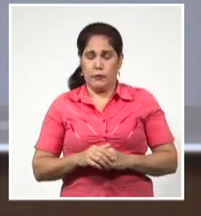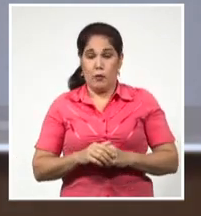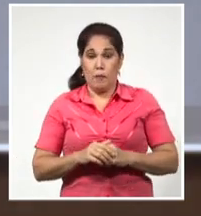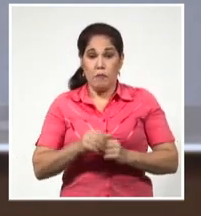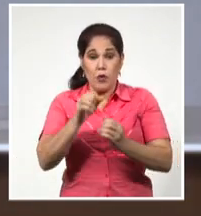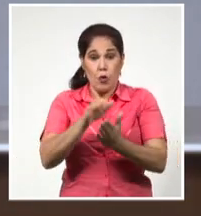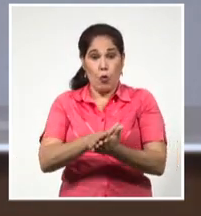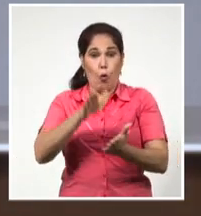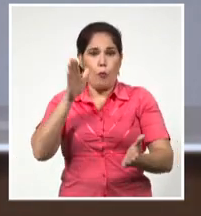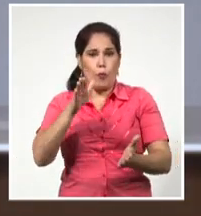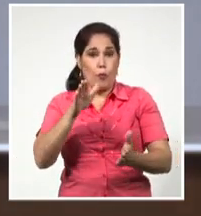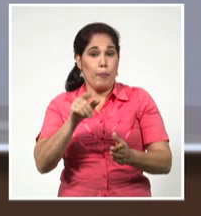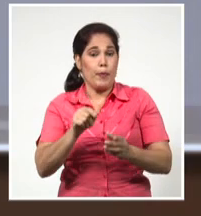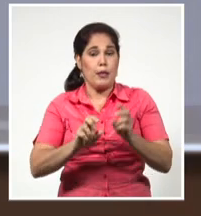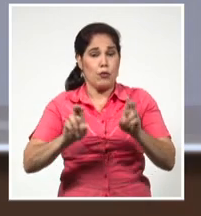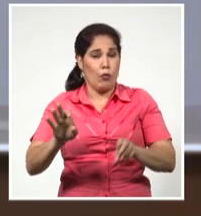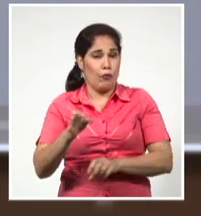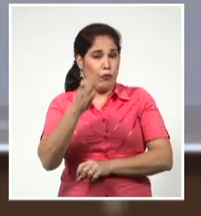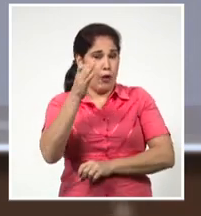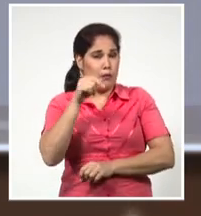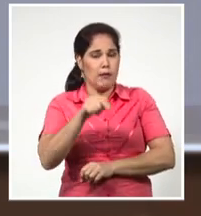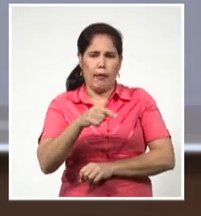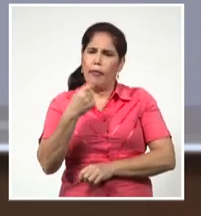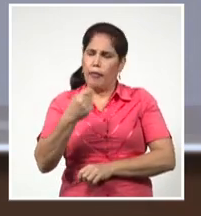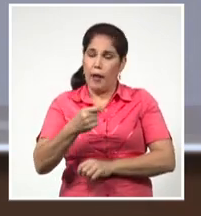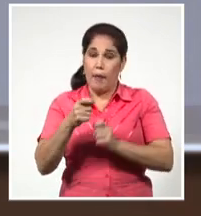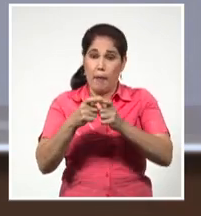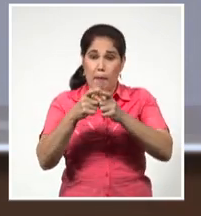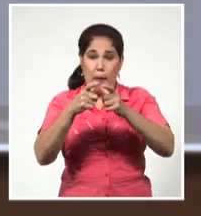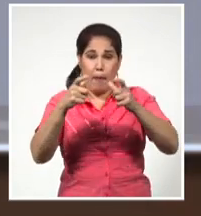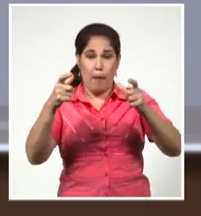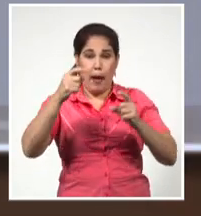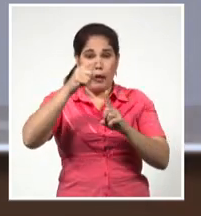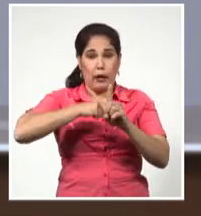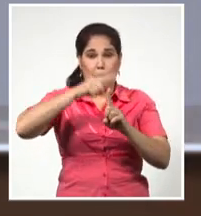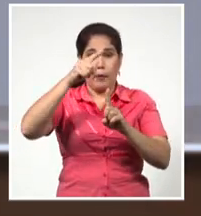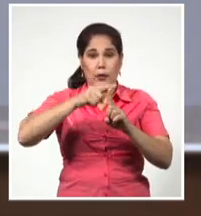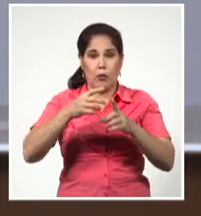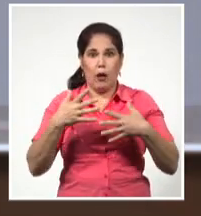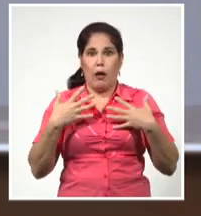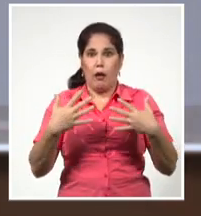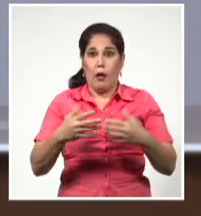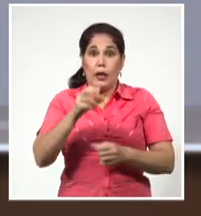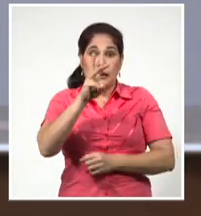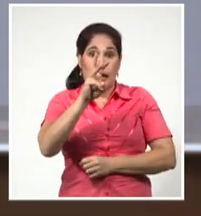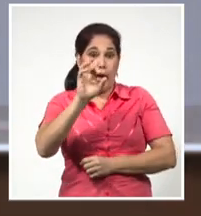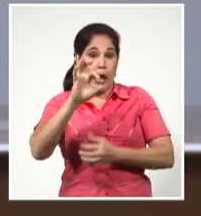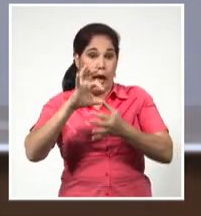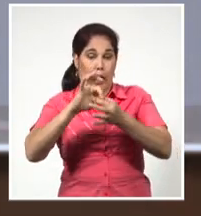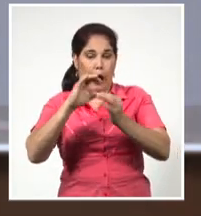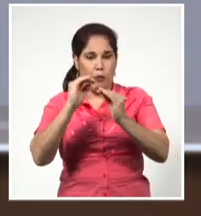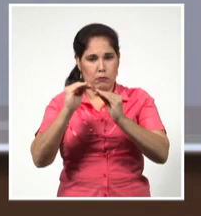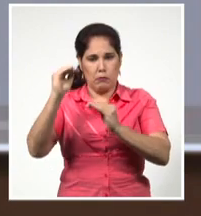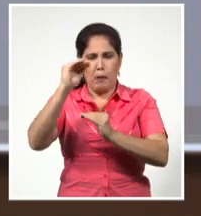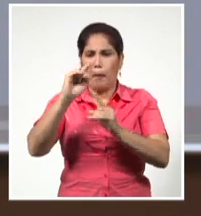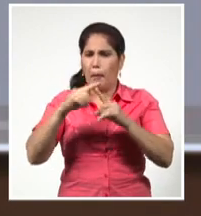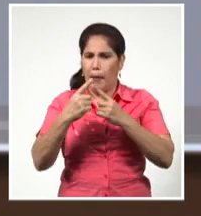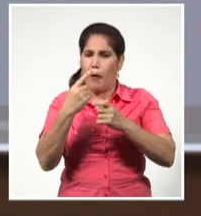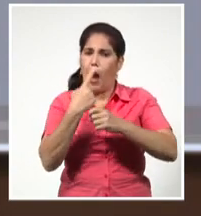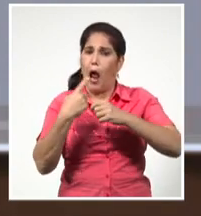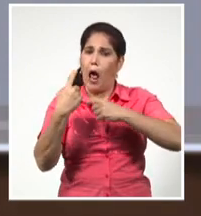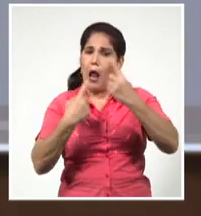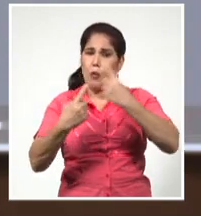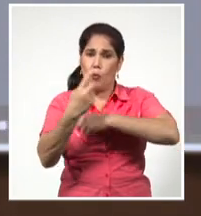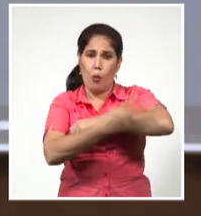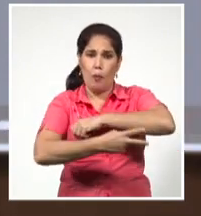compromisos contraídos en París seguirían provocando un aumento de la temperatura por encima de los 3 grados centígrados, pero muchos países ni